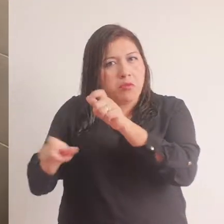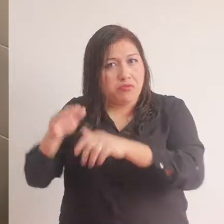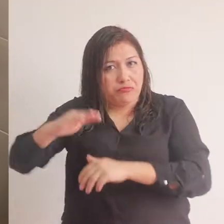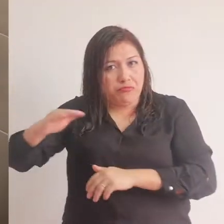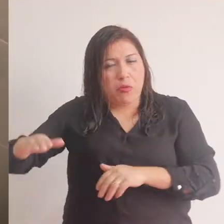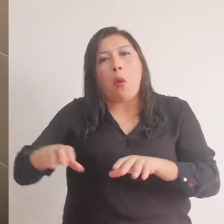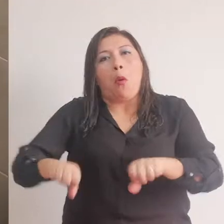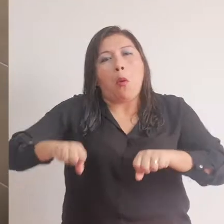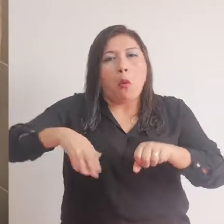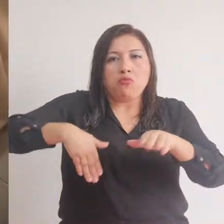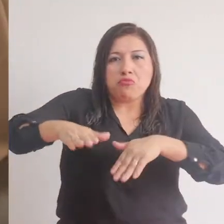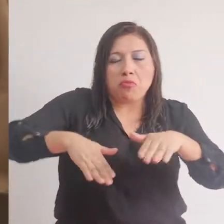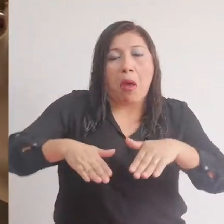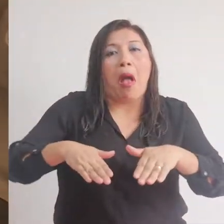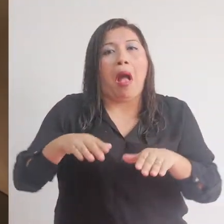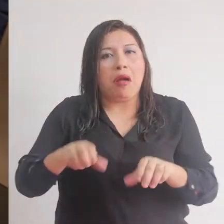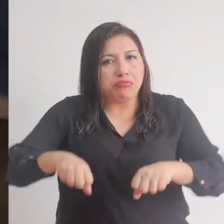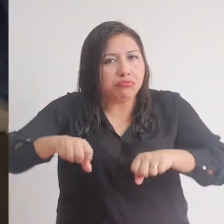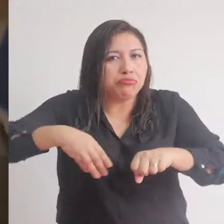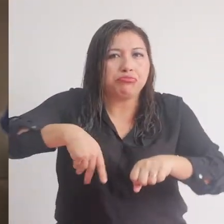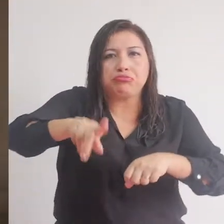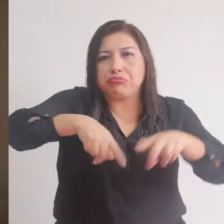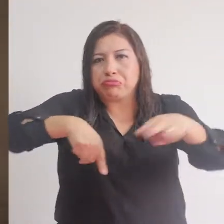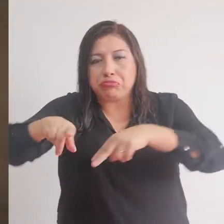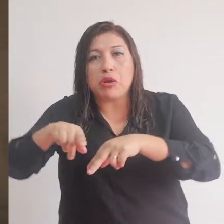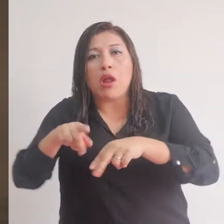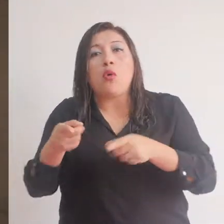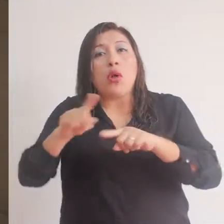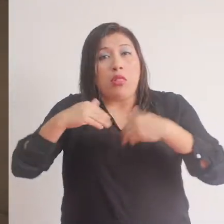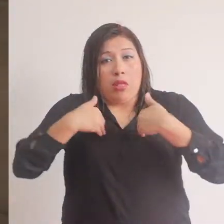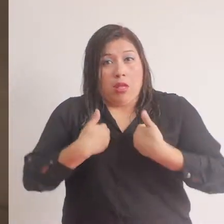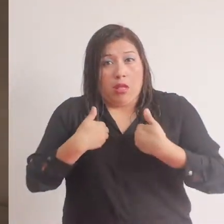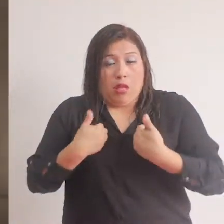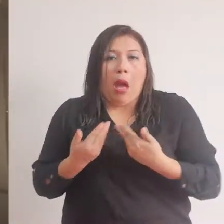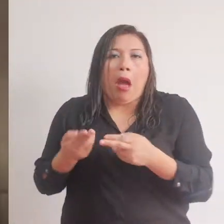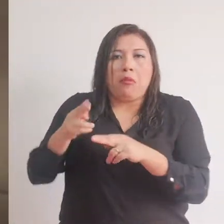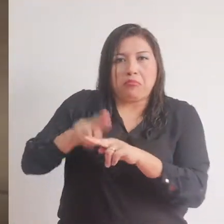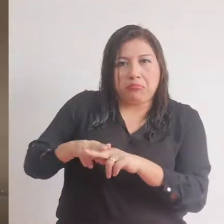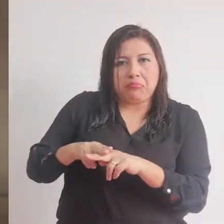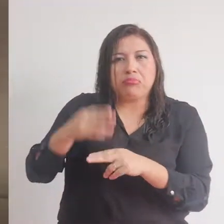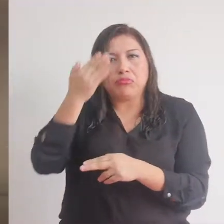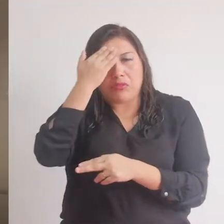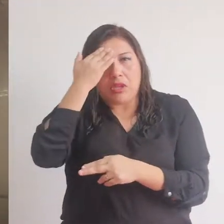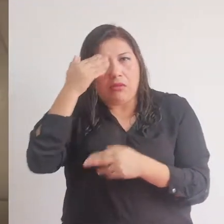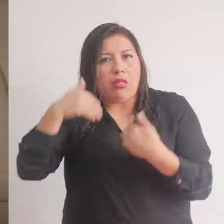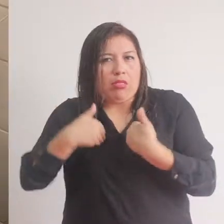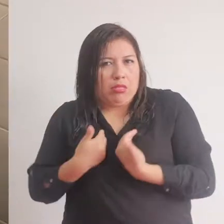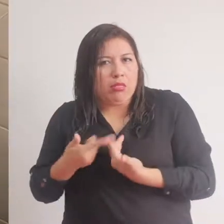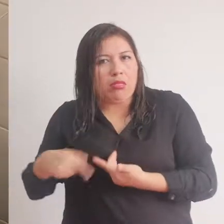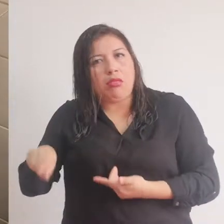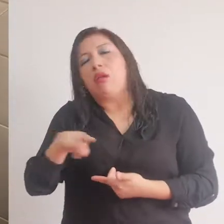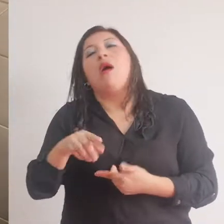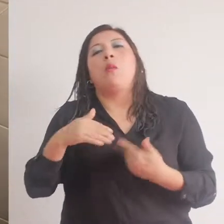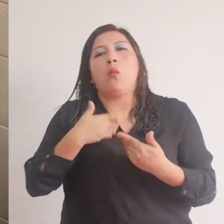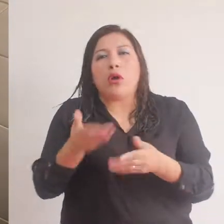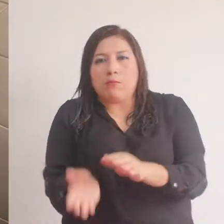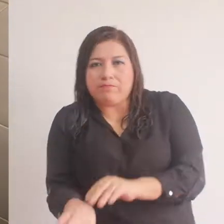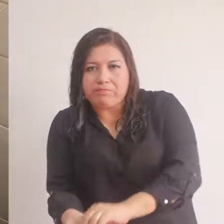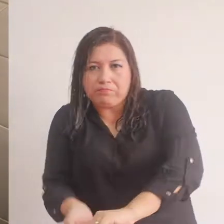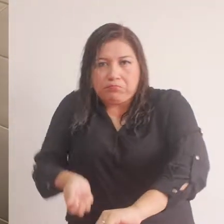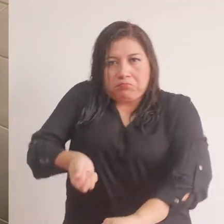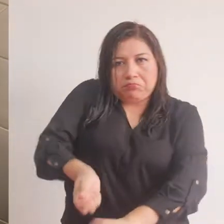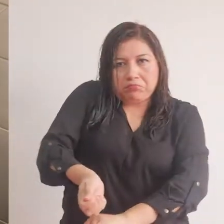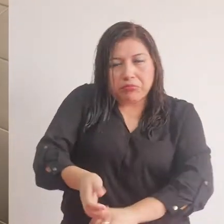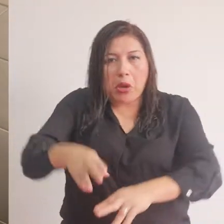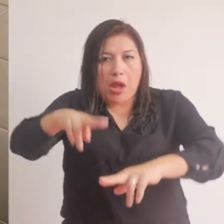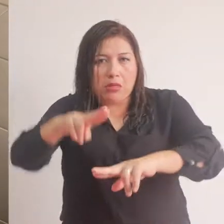la scooter cuando se cansan, porque también tienen momentos de mayor cansancio. Levantan una de